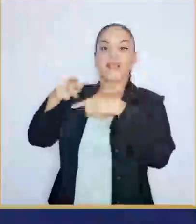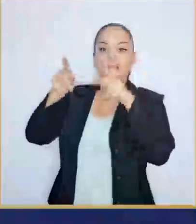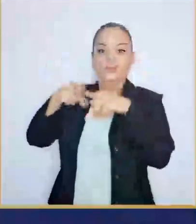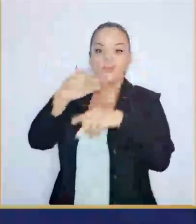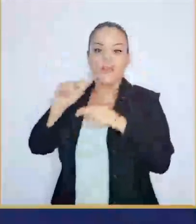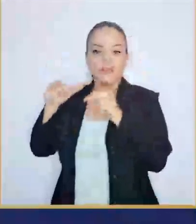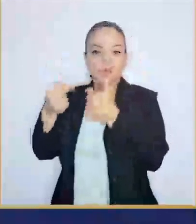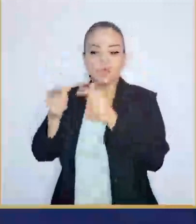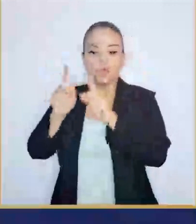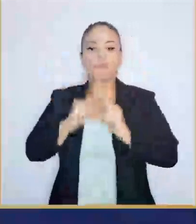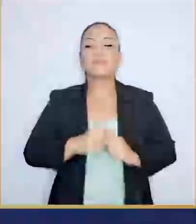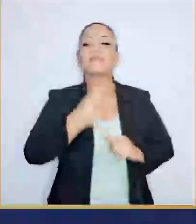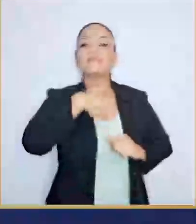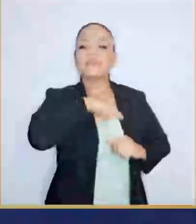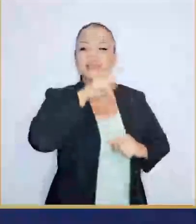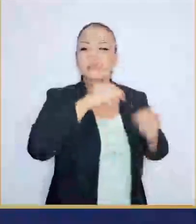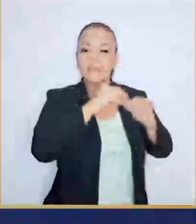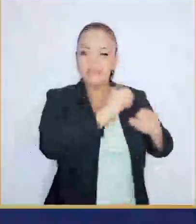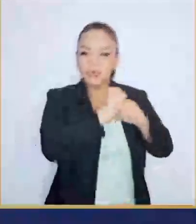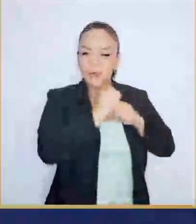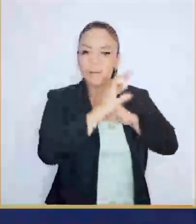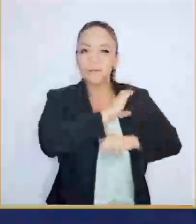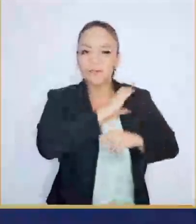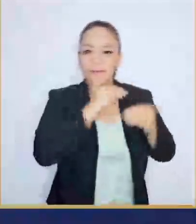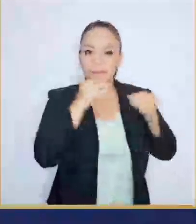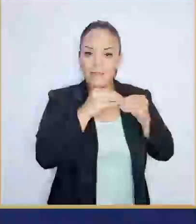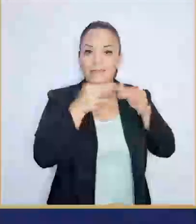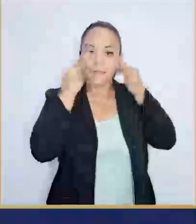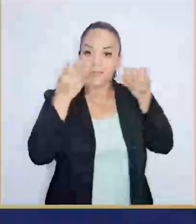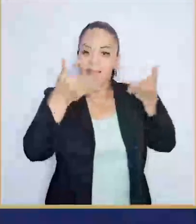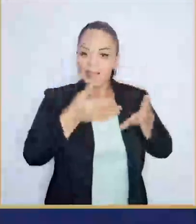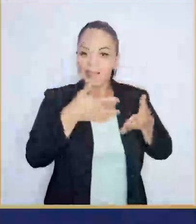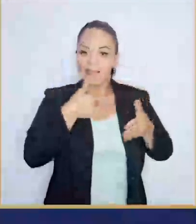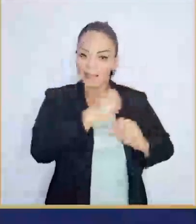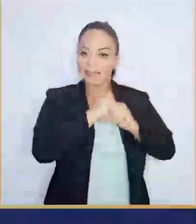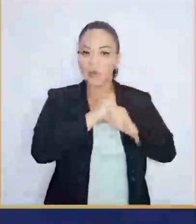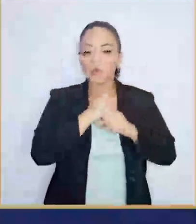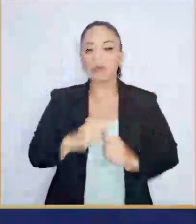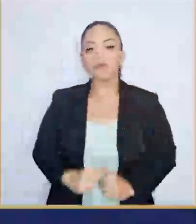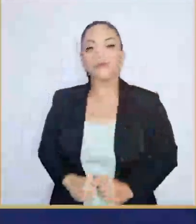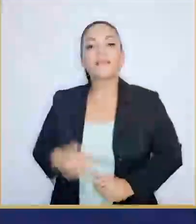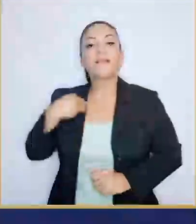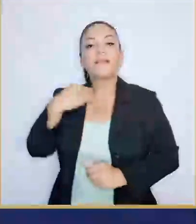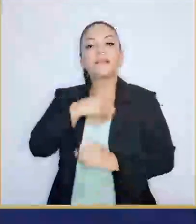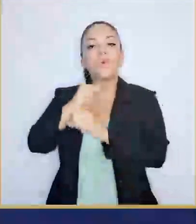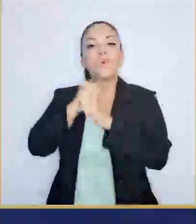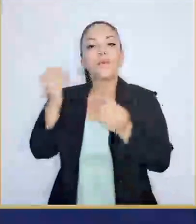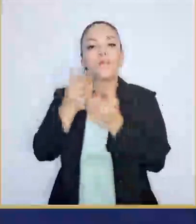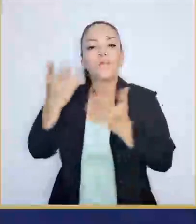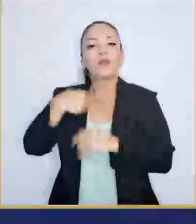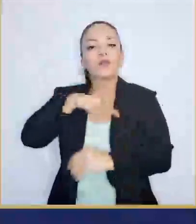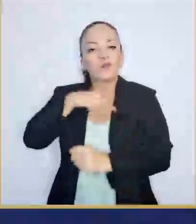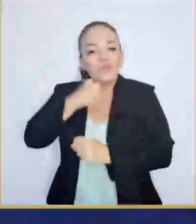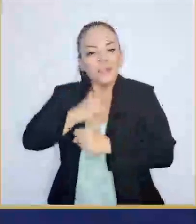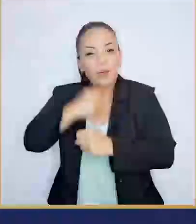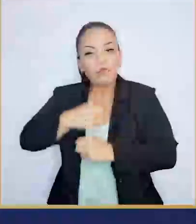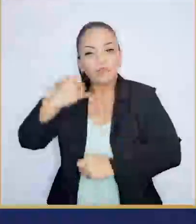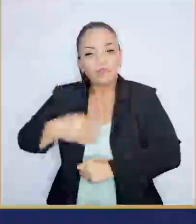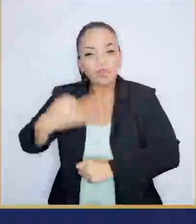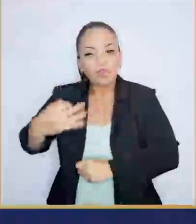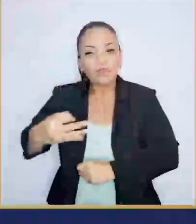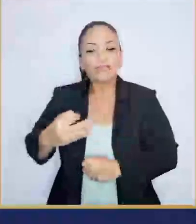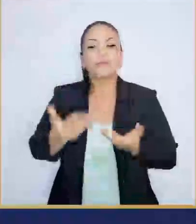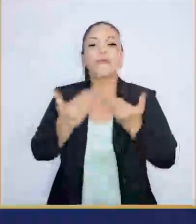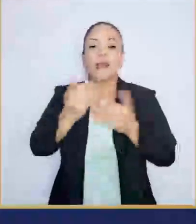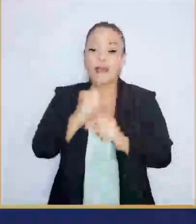Necesitamos más seguridad policial, más presencia policial para sentirnos más seguros En el Ministerio de Seguridad Pública trabajamos todos los días